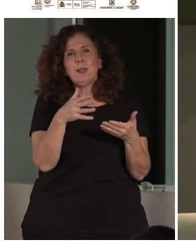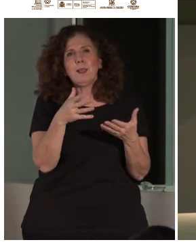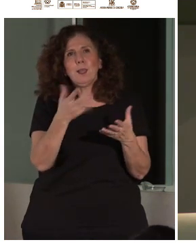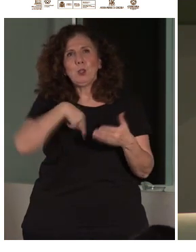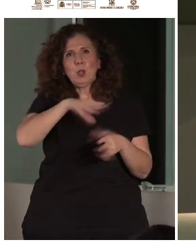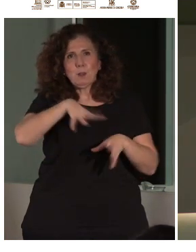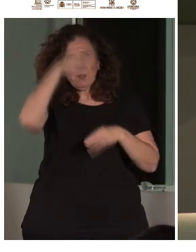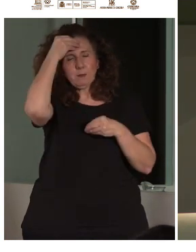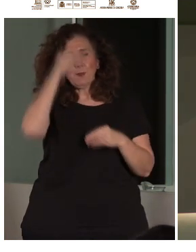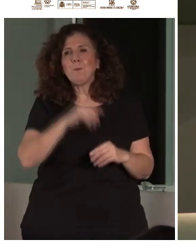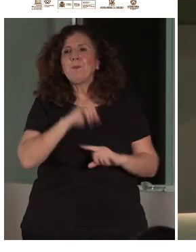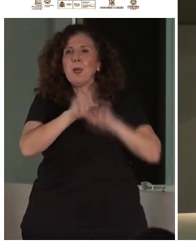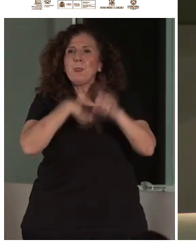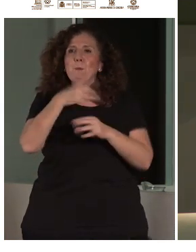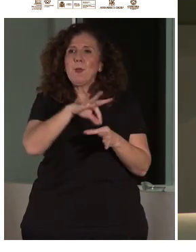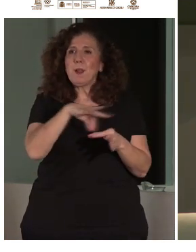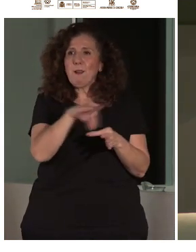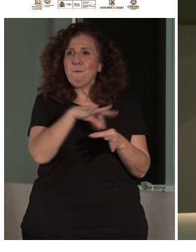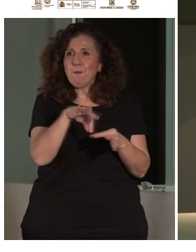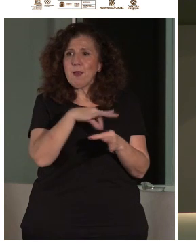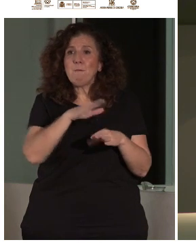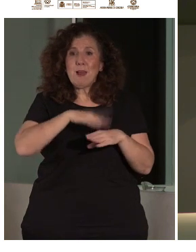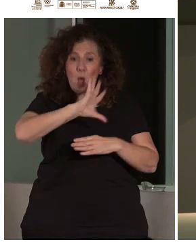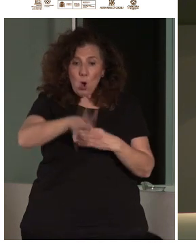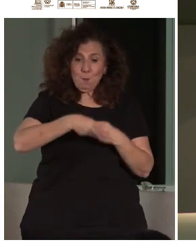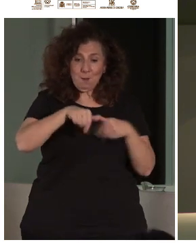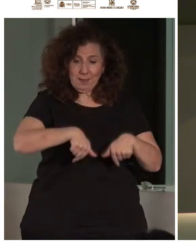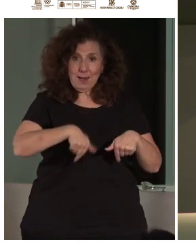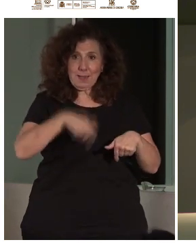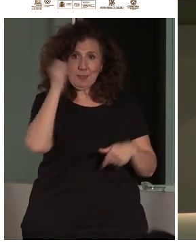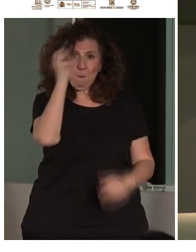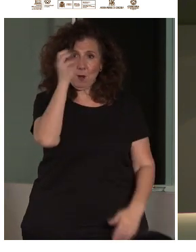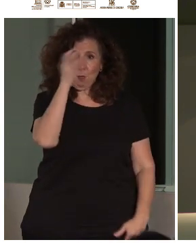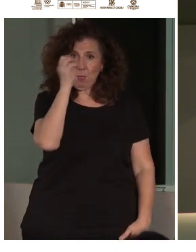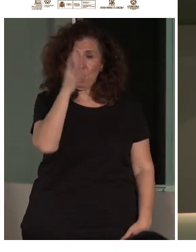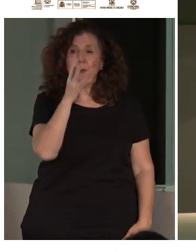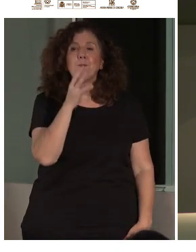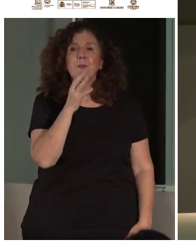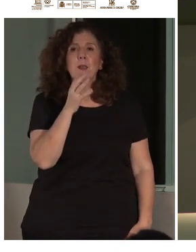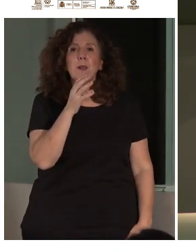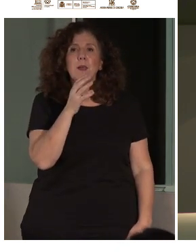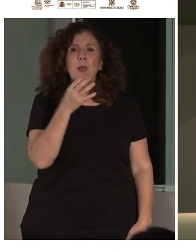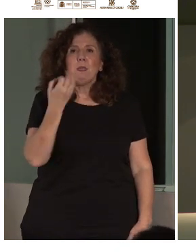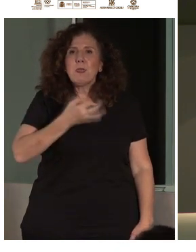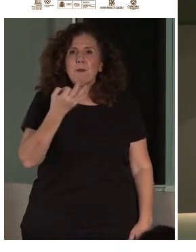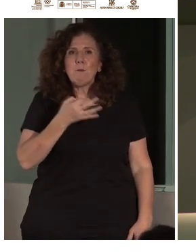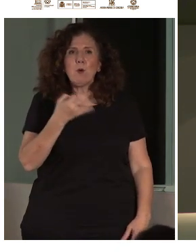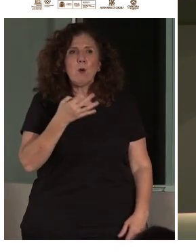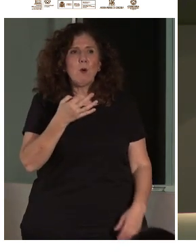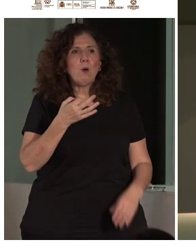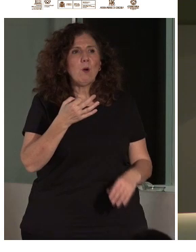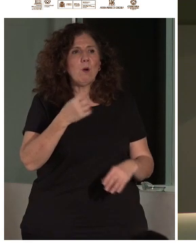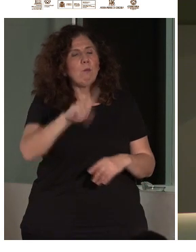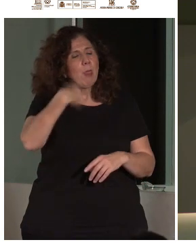Después del café daremos paso precisamente, complementando esta ponencia, tendremos una mesa en la que se